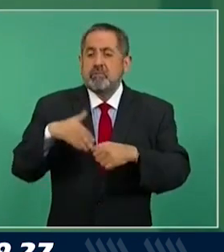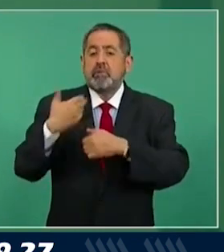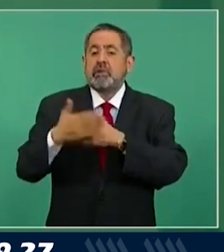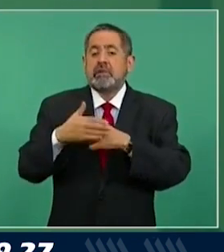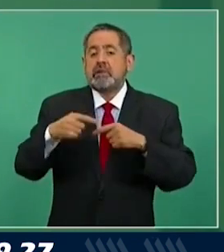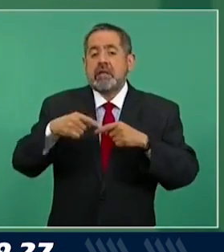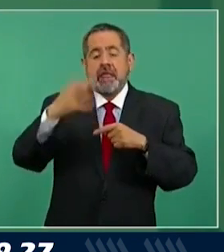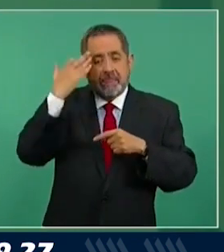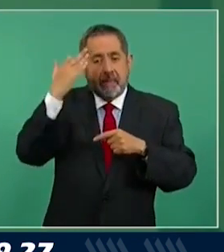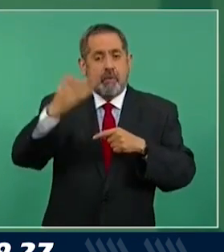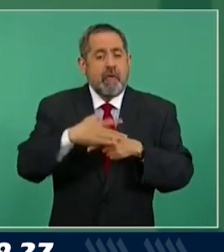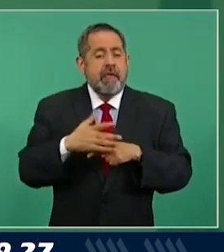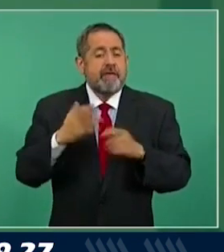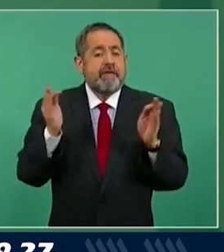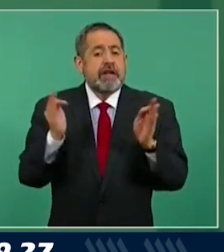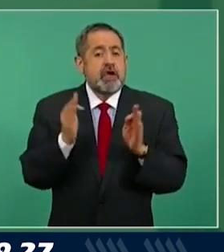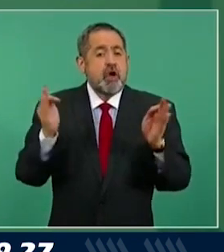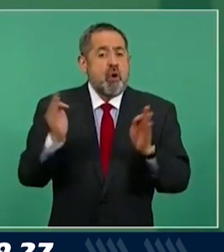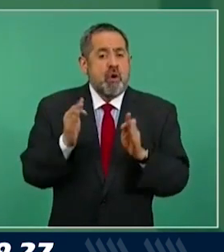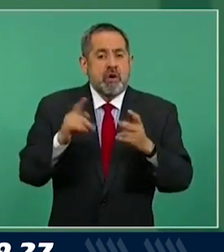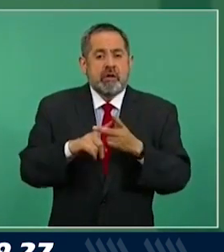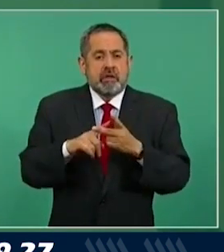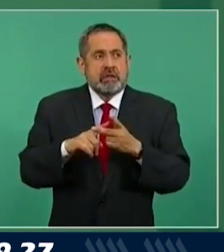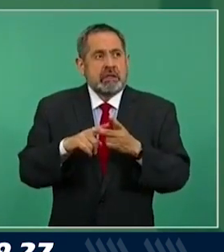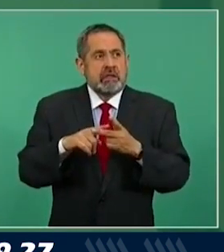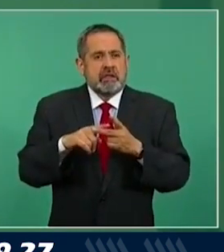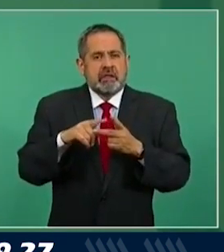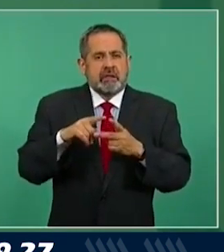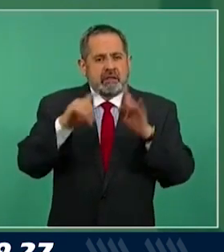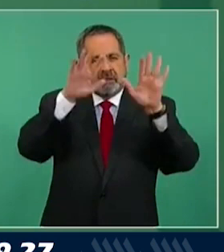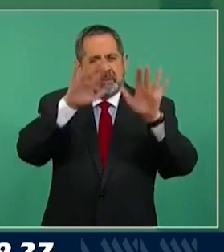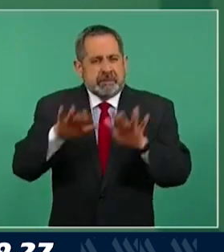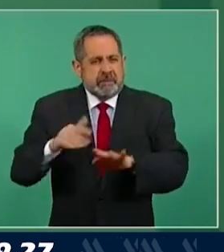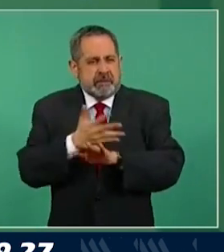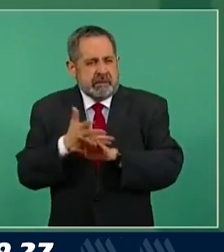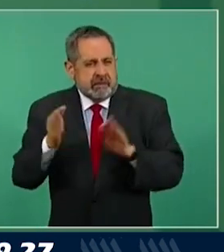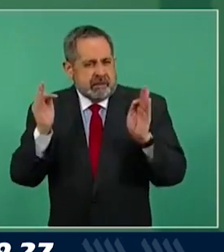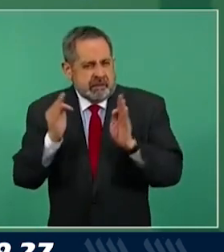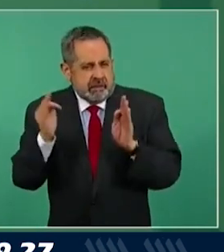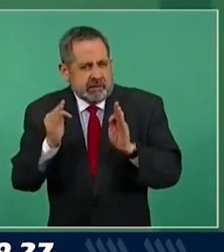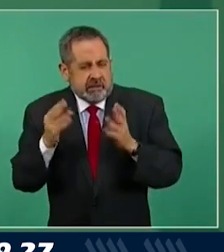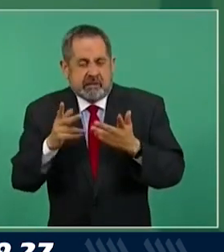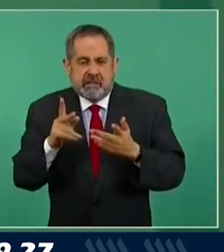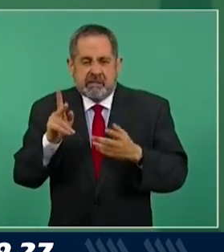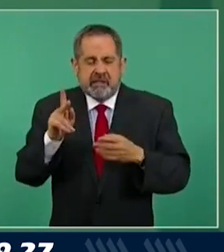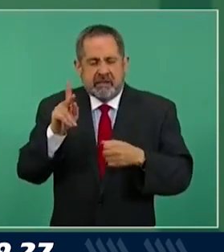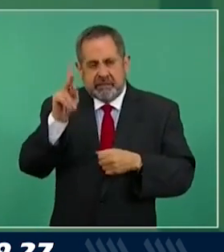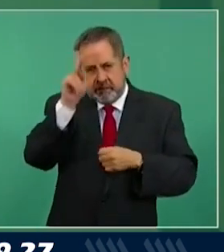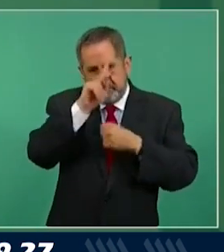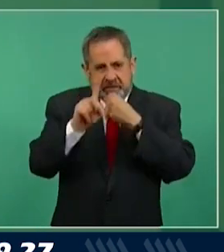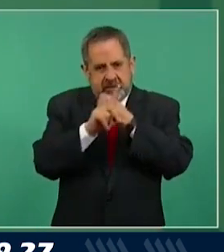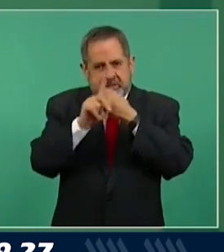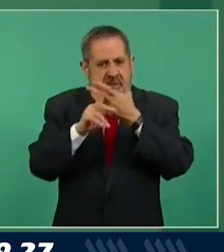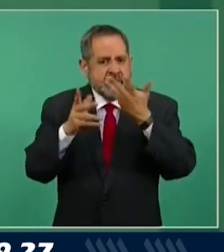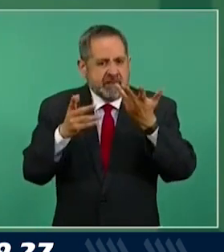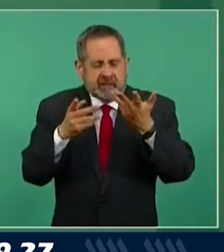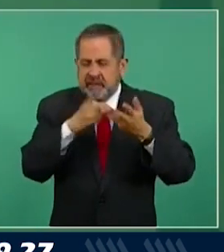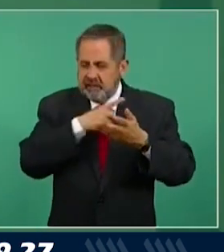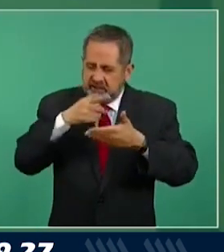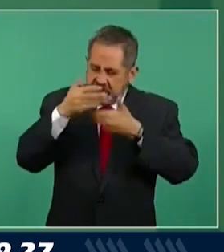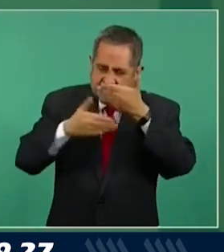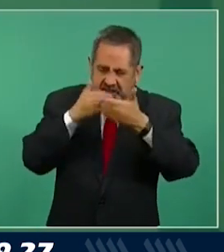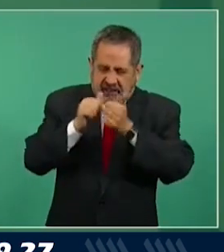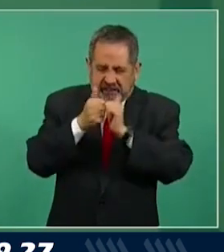tiempos de frío, del invierno, que afecta mucho, entonces tenemos que